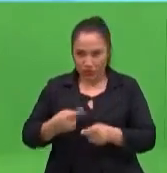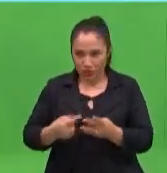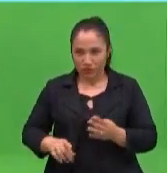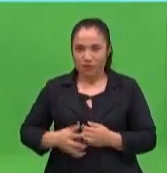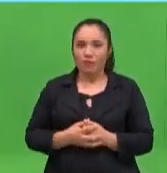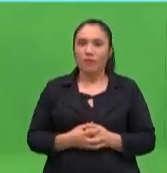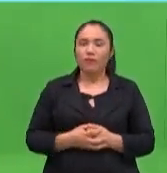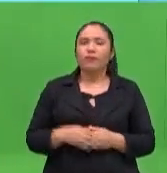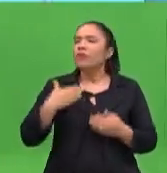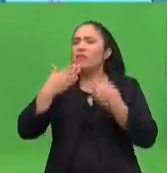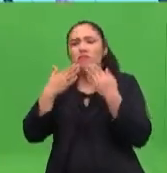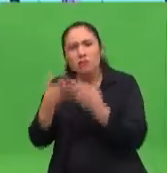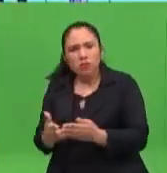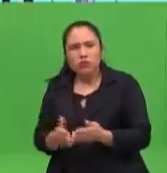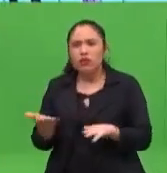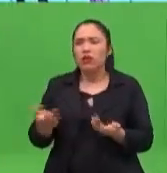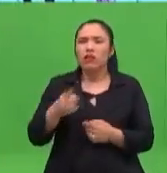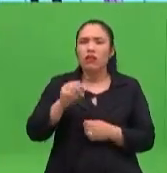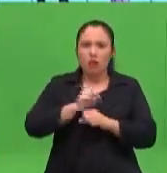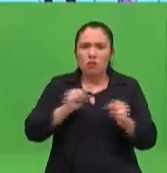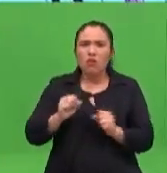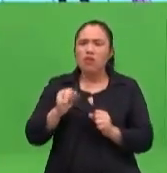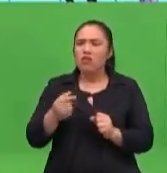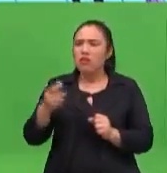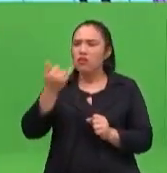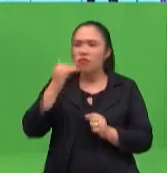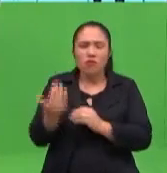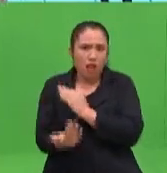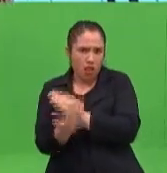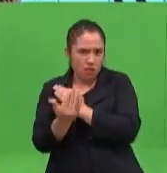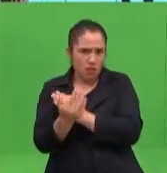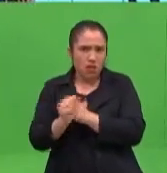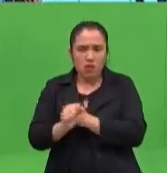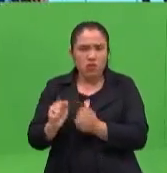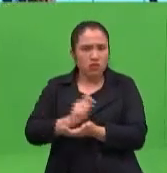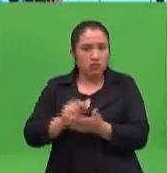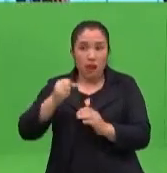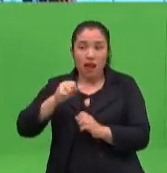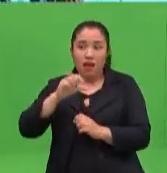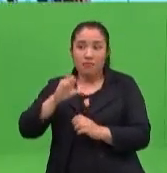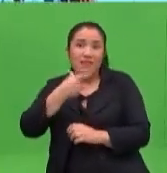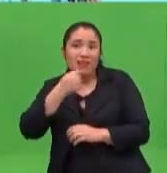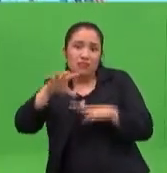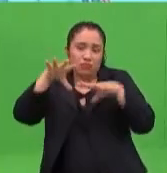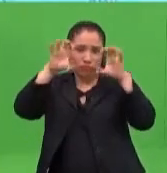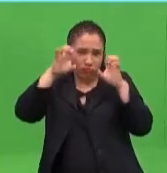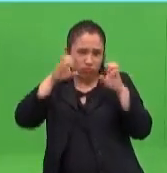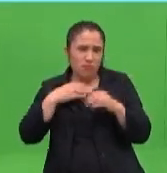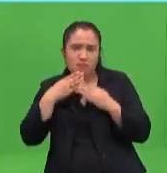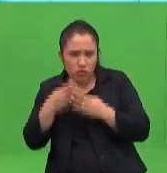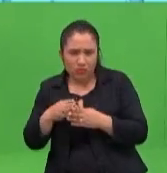o sea, contextualmente estar dentro de lo que es el aula, pero estamos en el aula virtual, en el charla de la casa. Justamente, bueno,